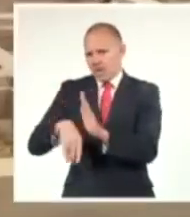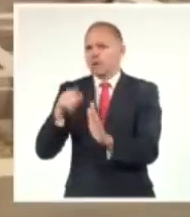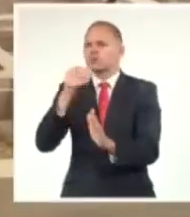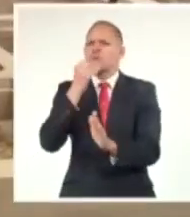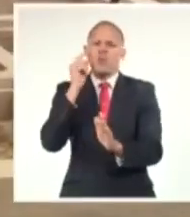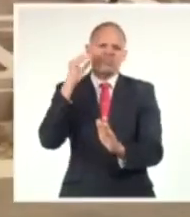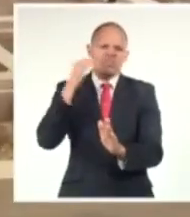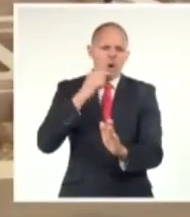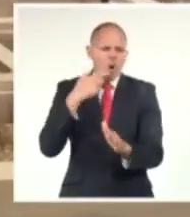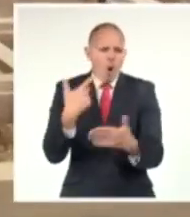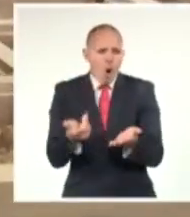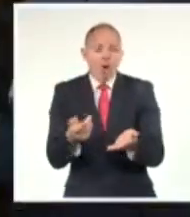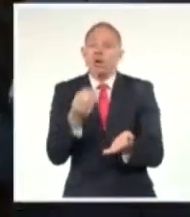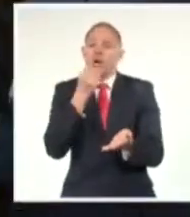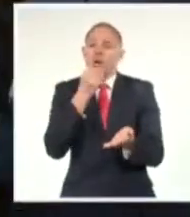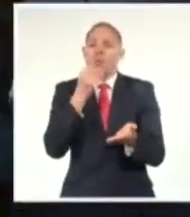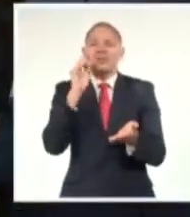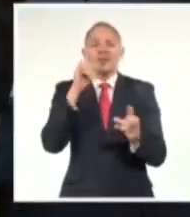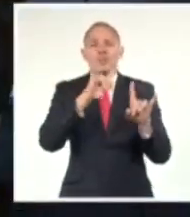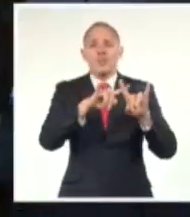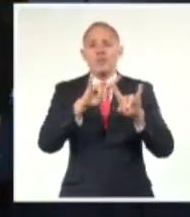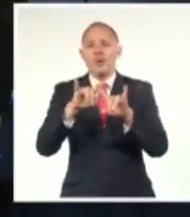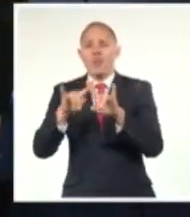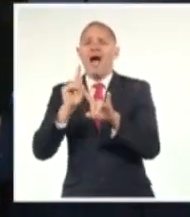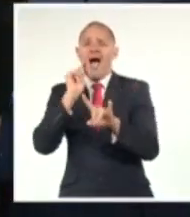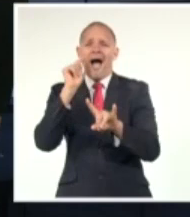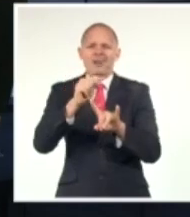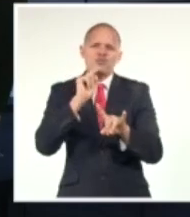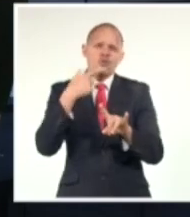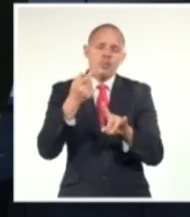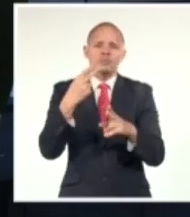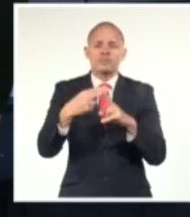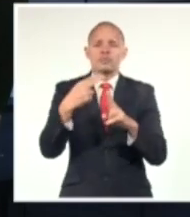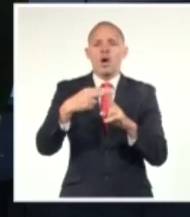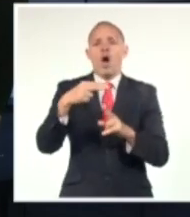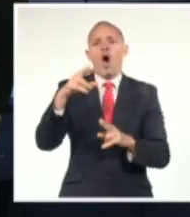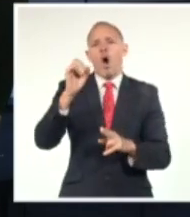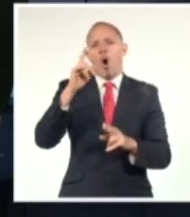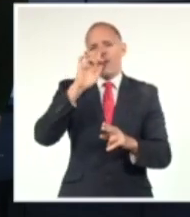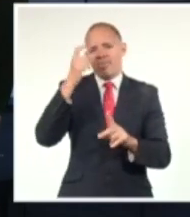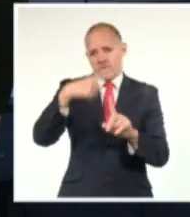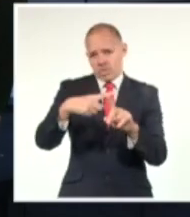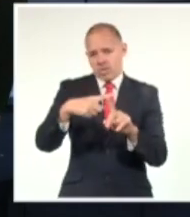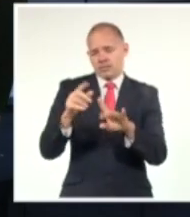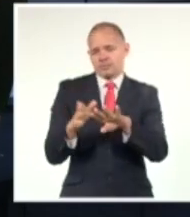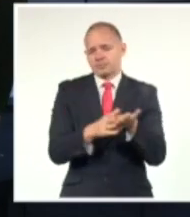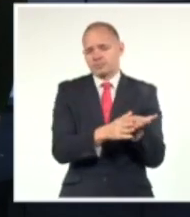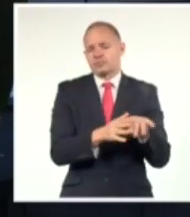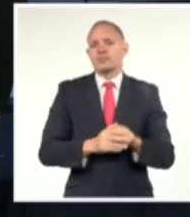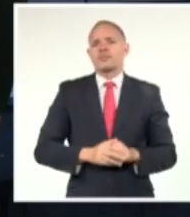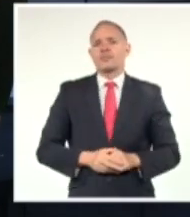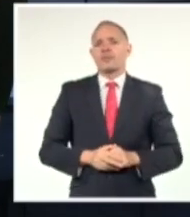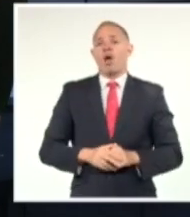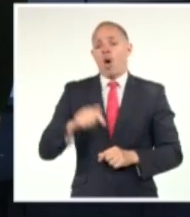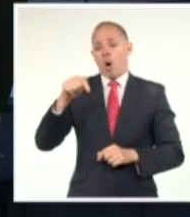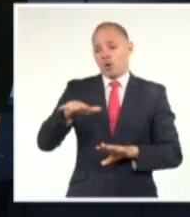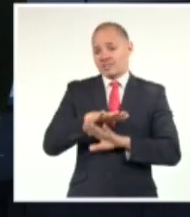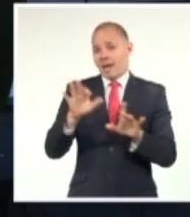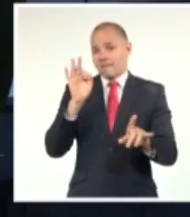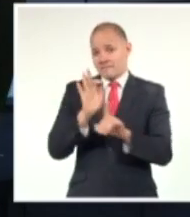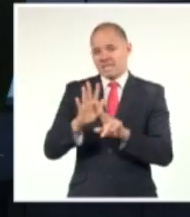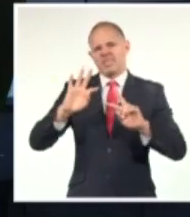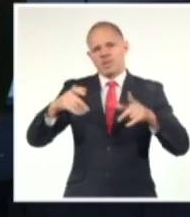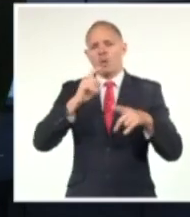sitio web de la ONAD. Y la compañía Air Canada retoma hoy sus operaciones a Cuba con cinco frecuencias